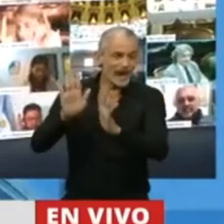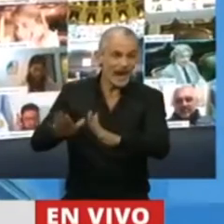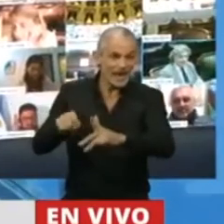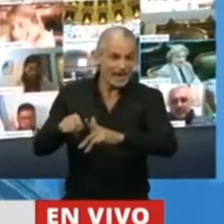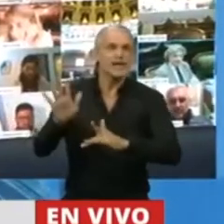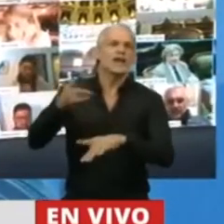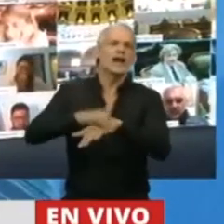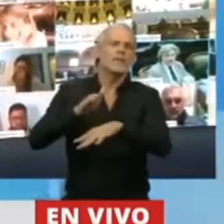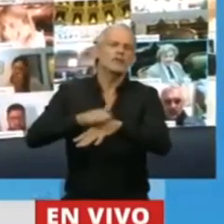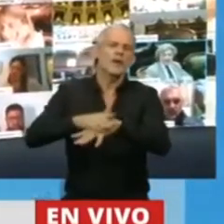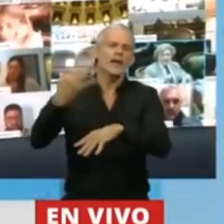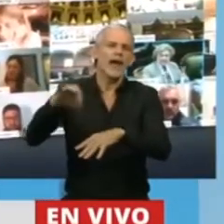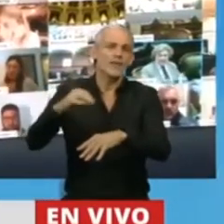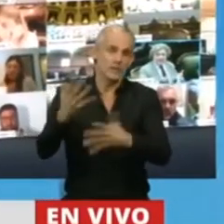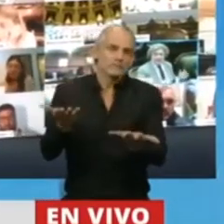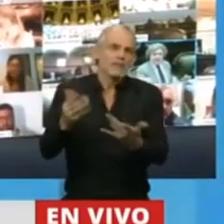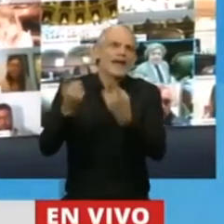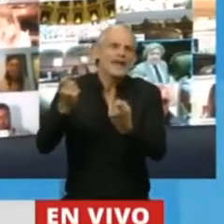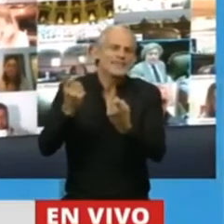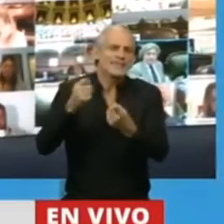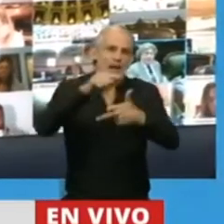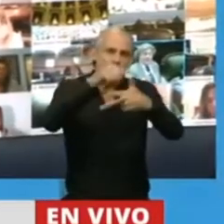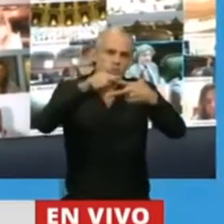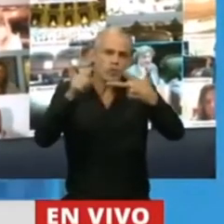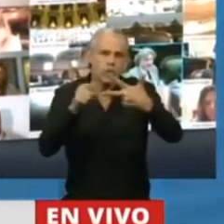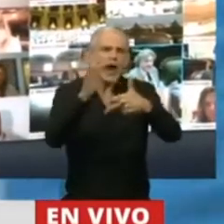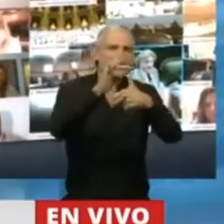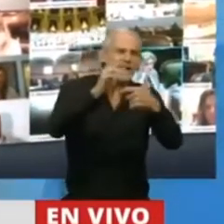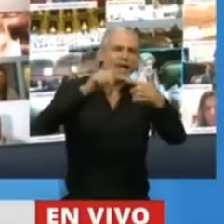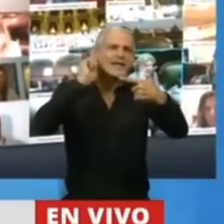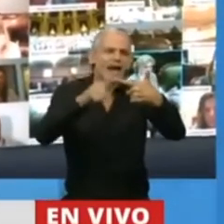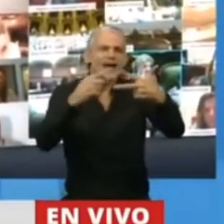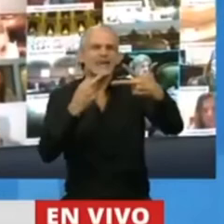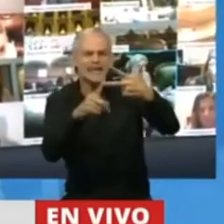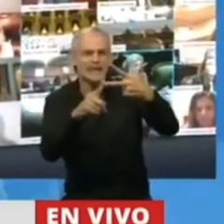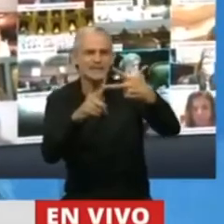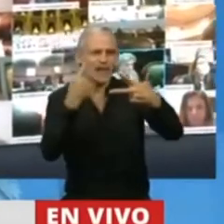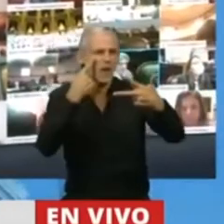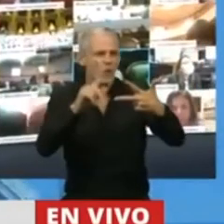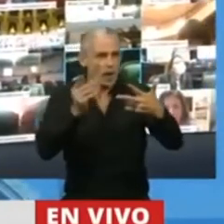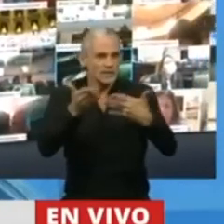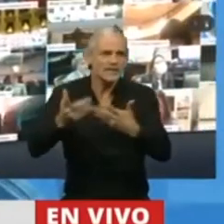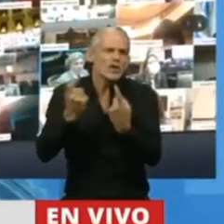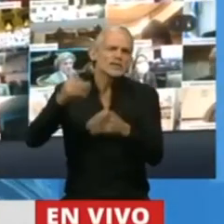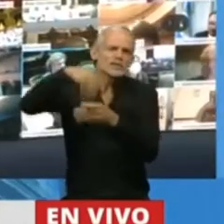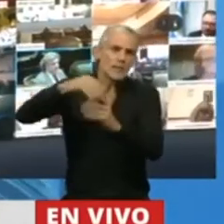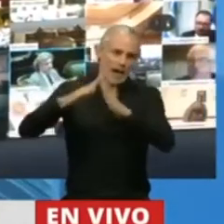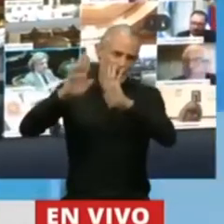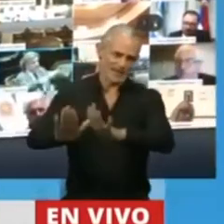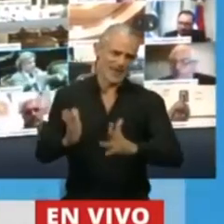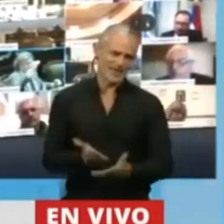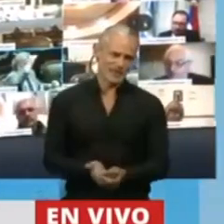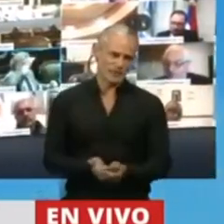con esa responsabilidad requiere de que esos tres servicios funcionen como corresponde. Y otros temas más que hacen a una lista